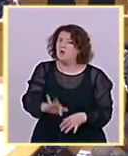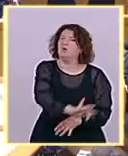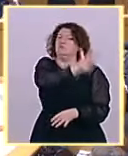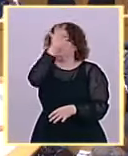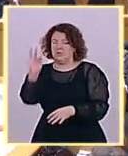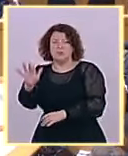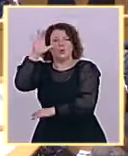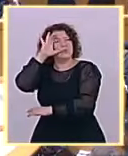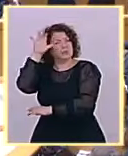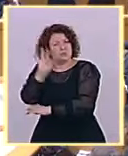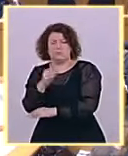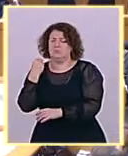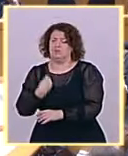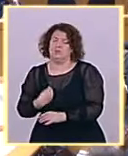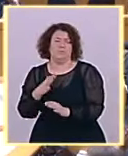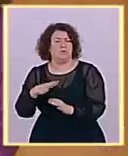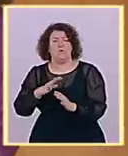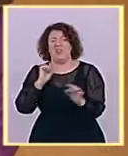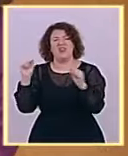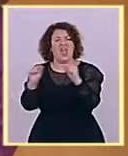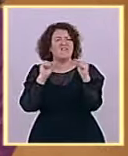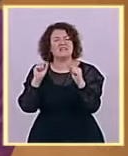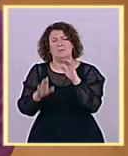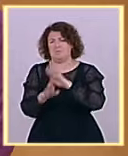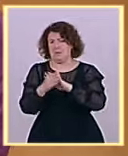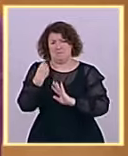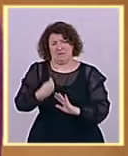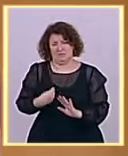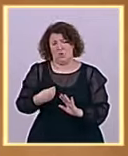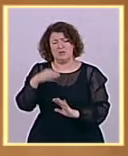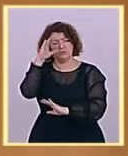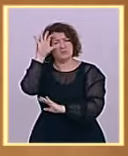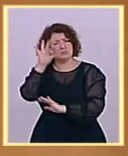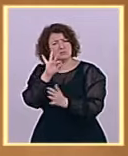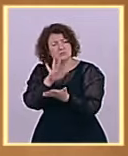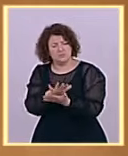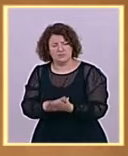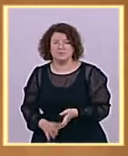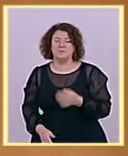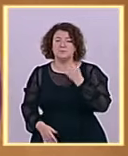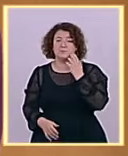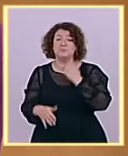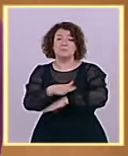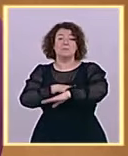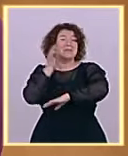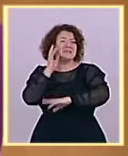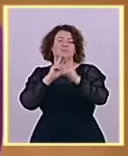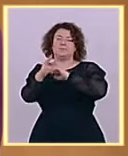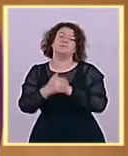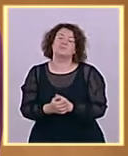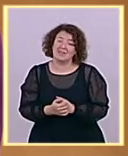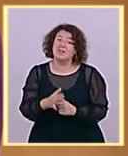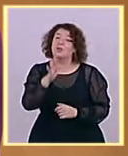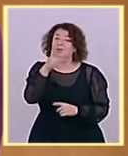Puede continuar, señoría. Por eso decía, señorías, que había tenido usted una sobredosis de nacionalismo porque incluso había hecho